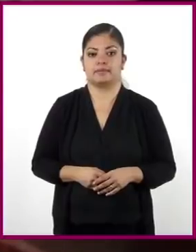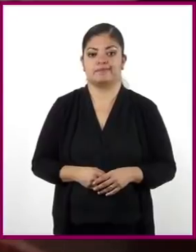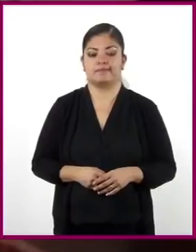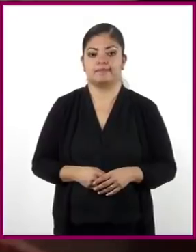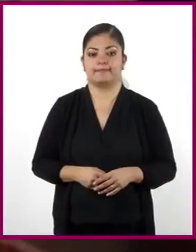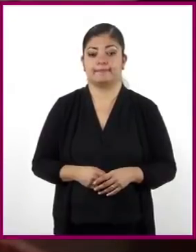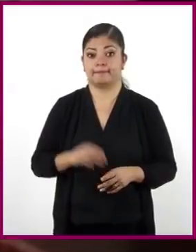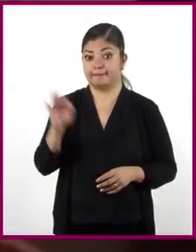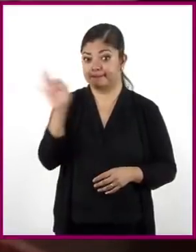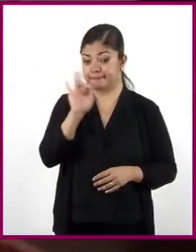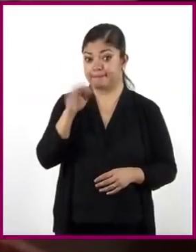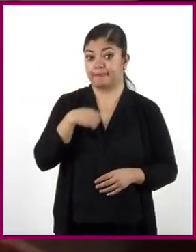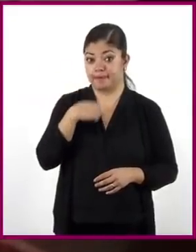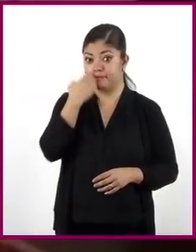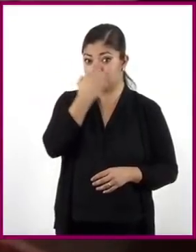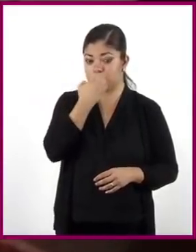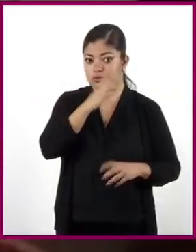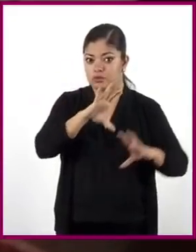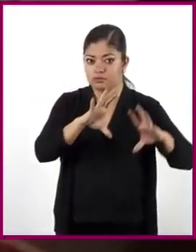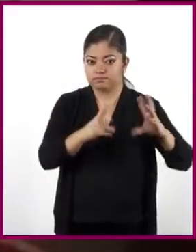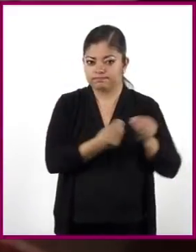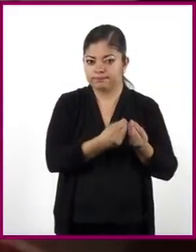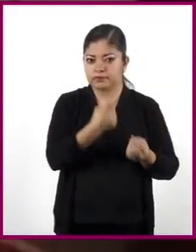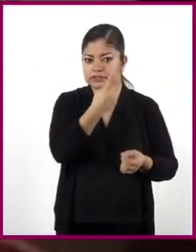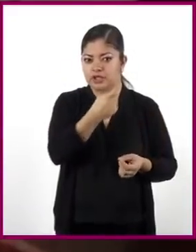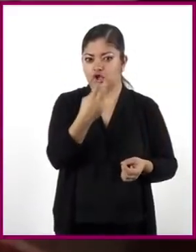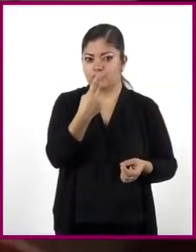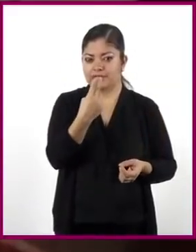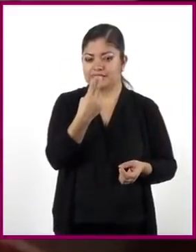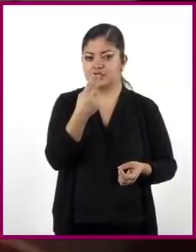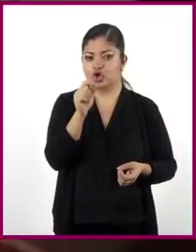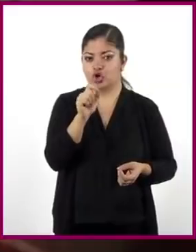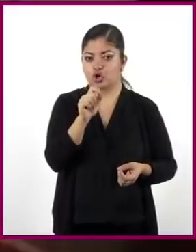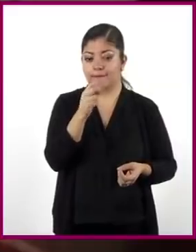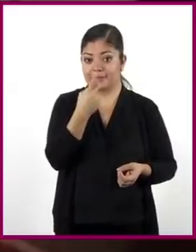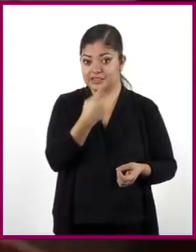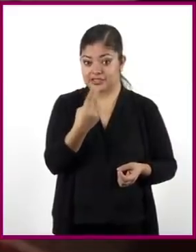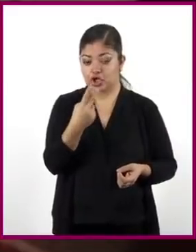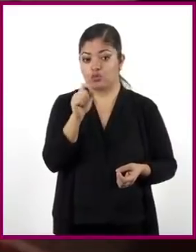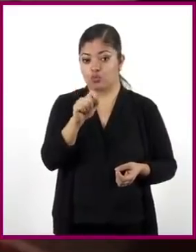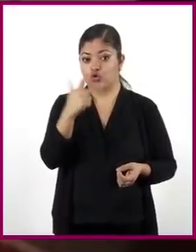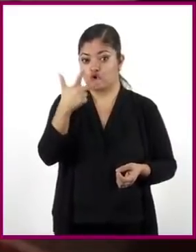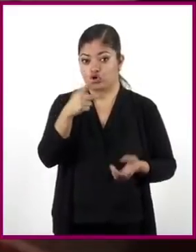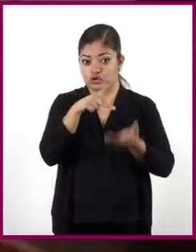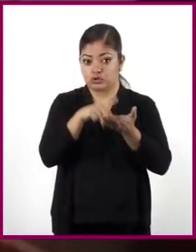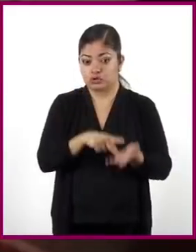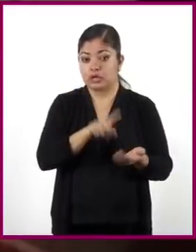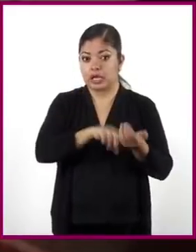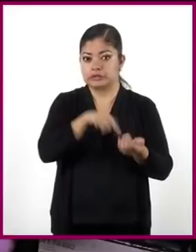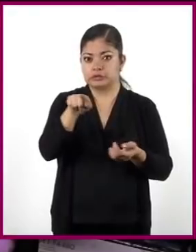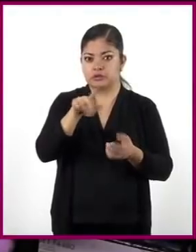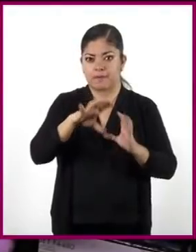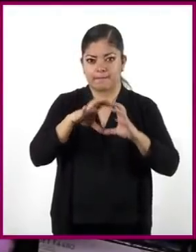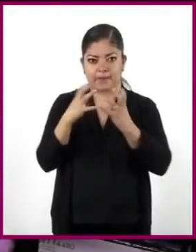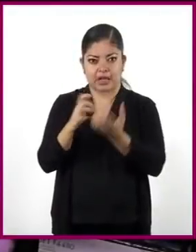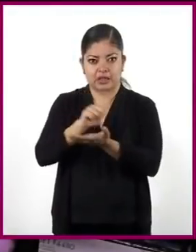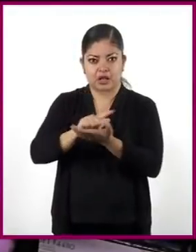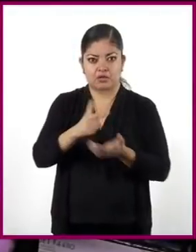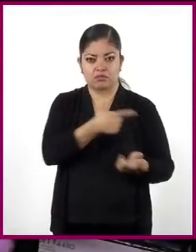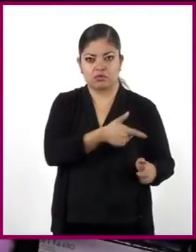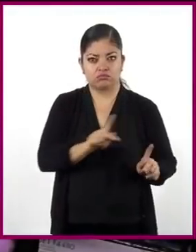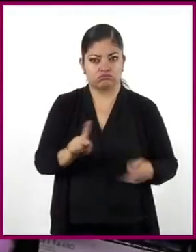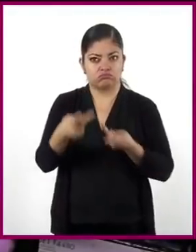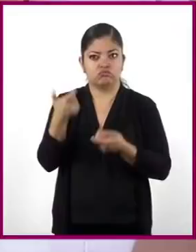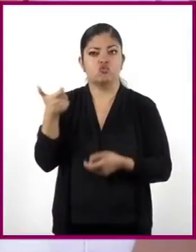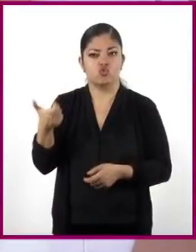Si en la escuela juntaron en total 125.8 kilogramos de papel blanco y lo van a vender en Planeta Limpio, ¿cuánto